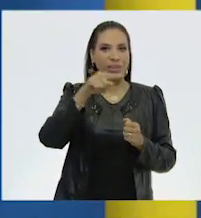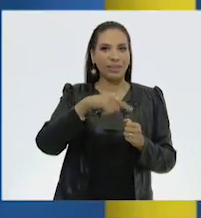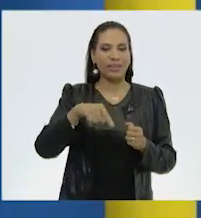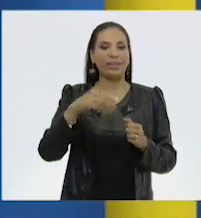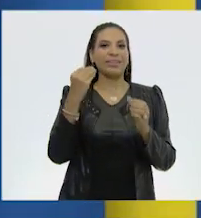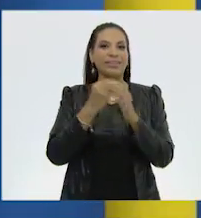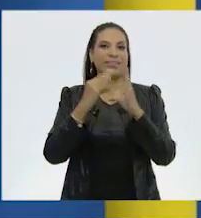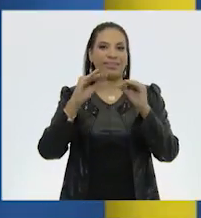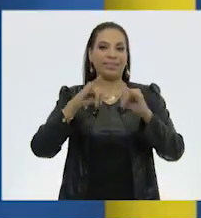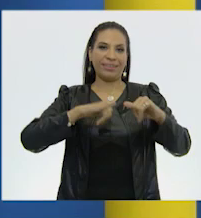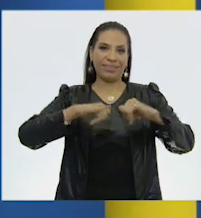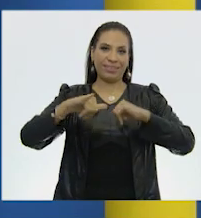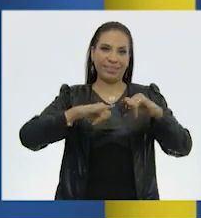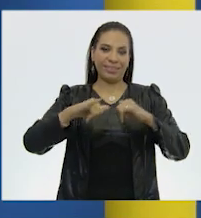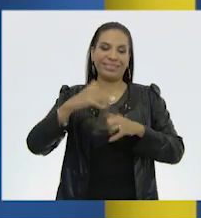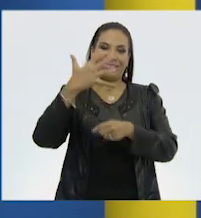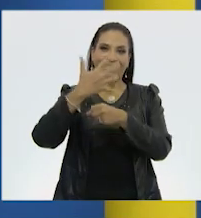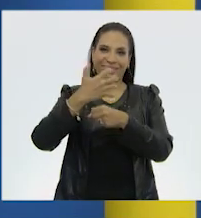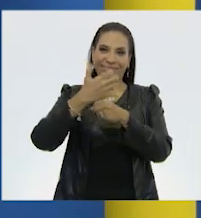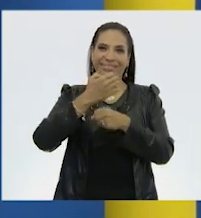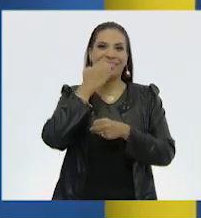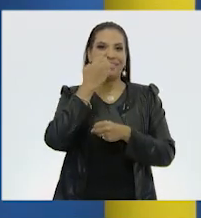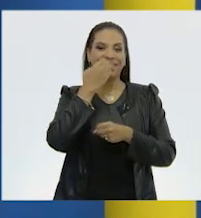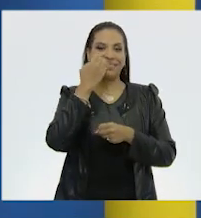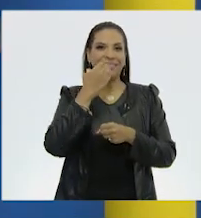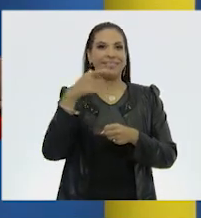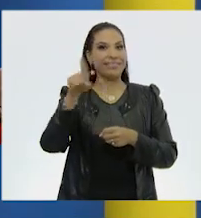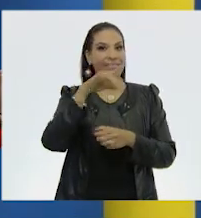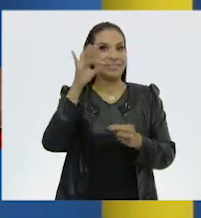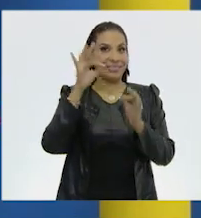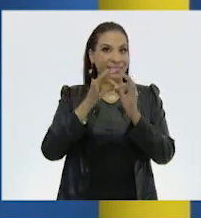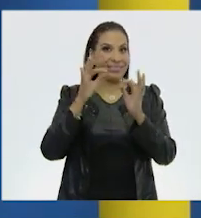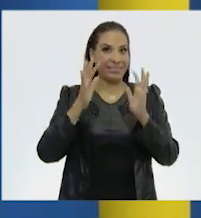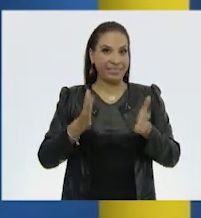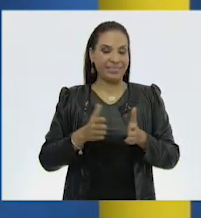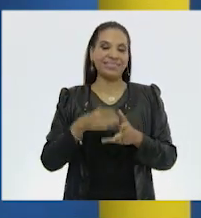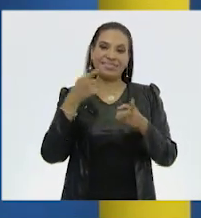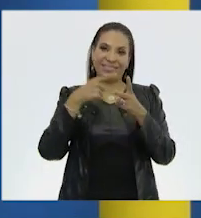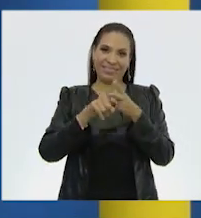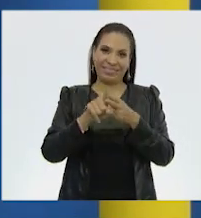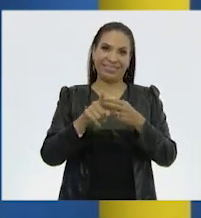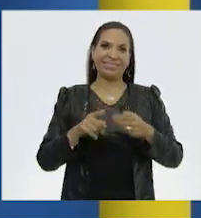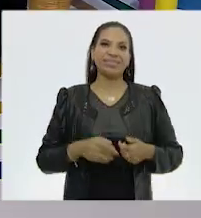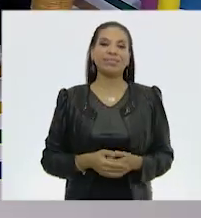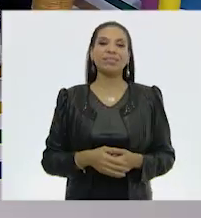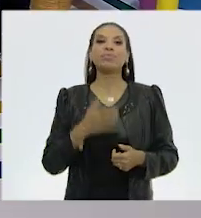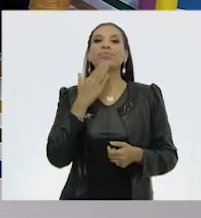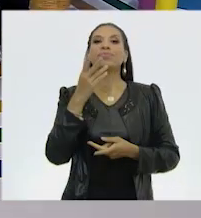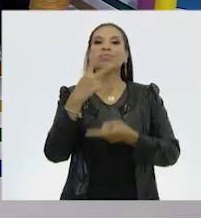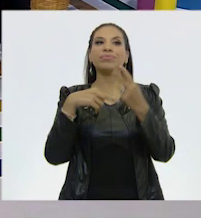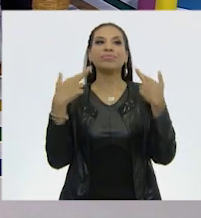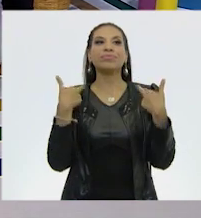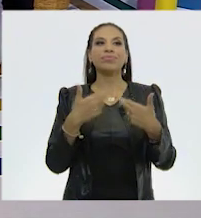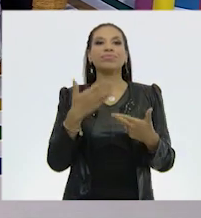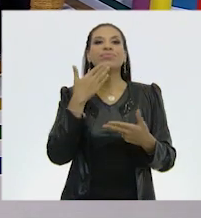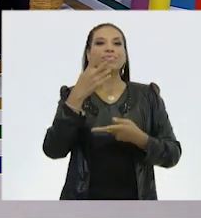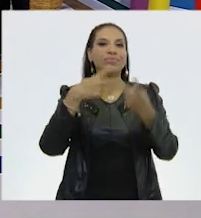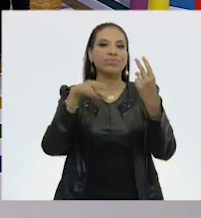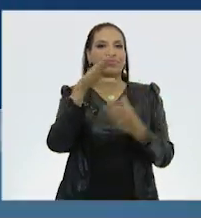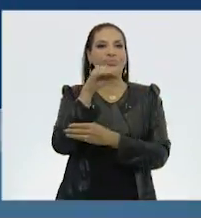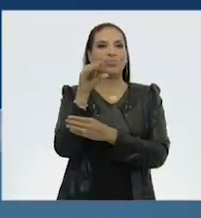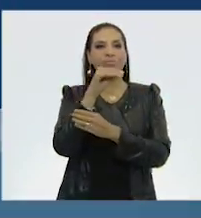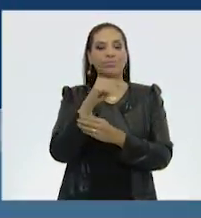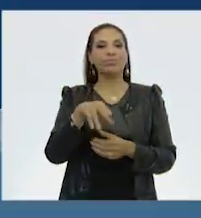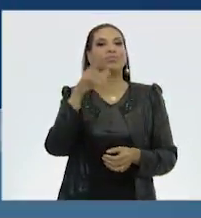en esta clase de geografía de quinto grado. ¿Están listos? ¡Comenzamos! Bienvenido, profesor. Bienvenido,